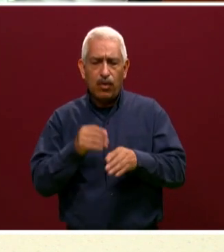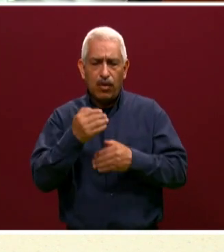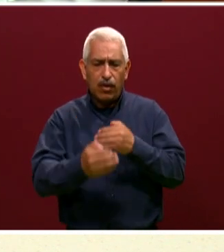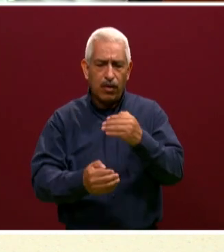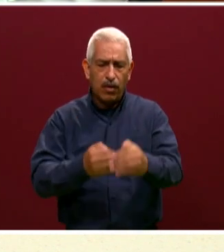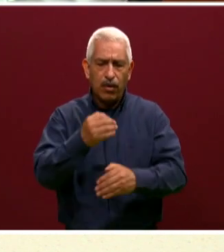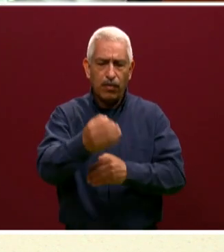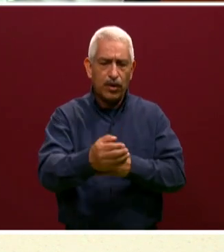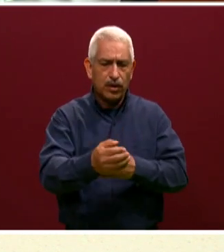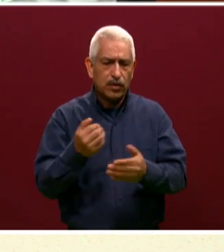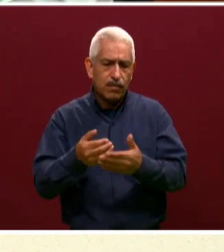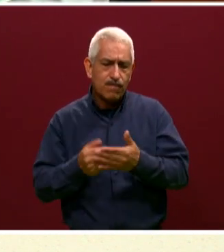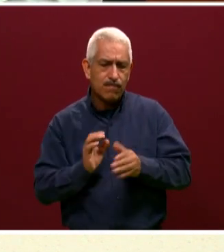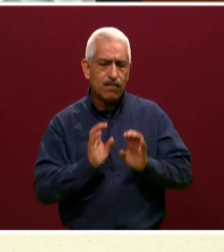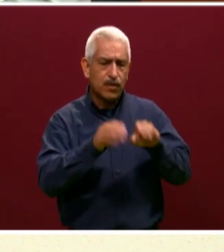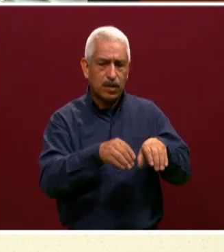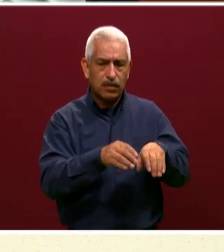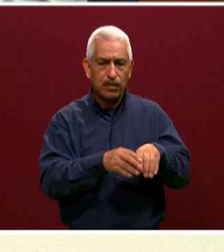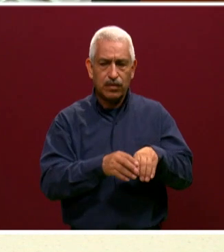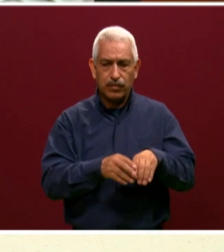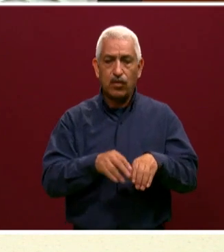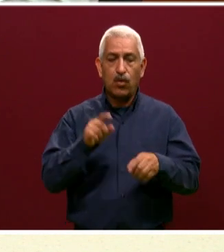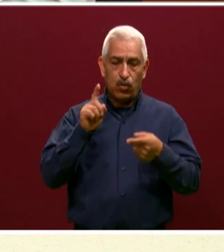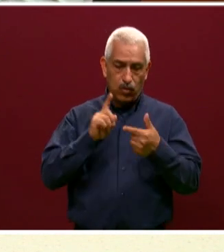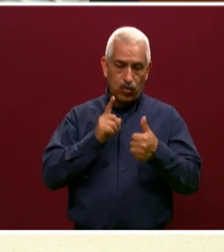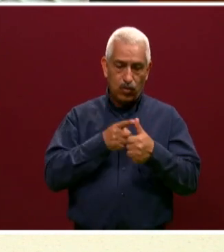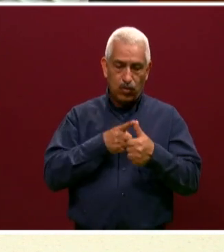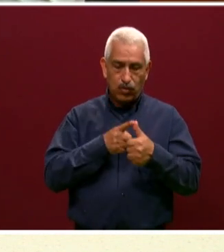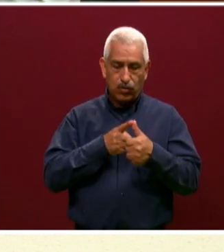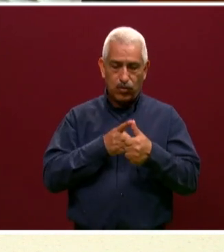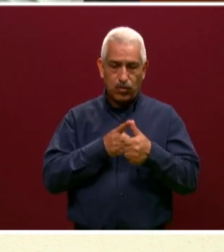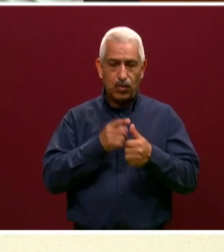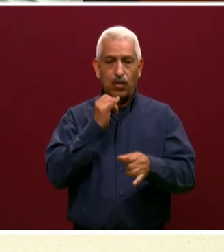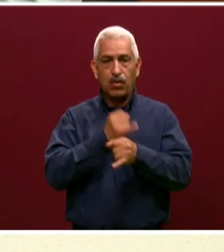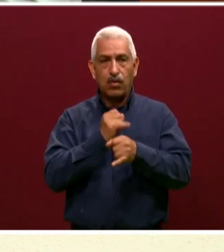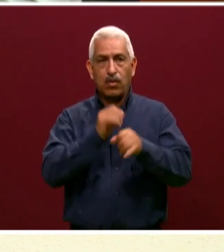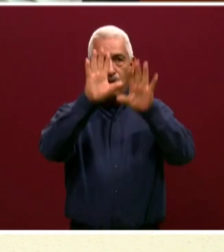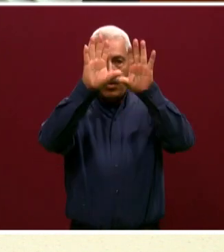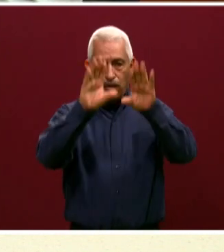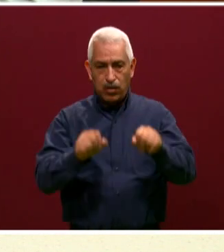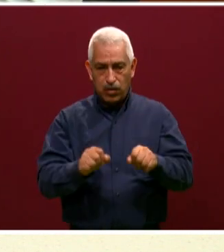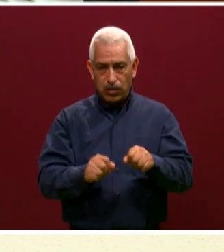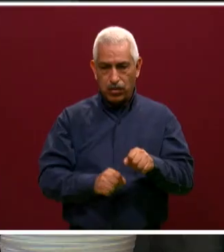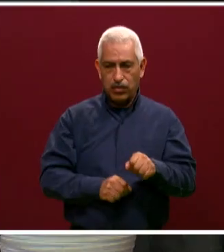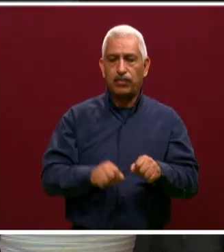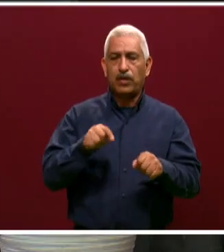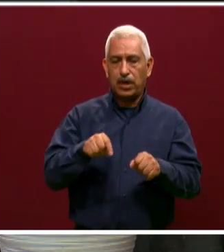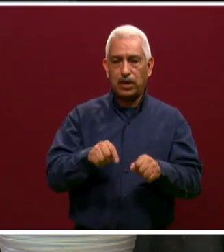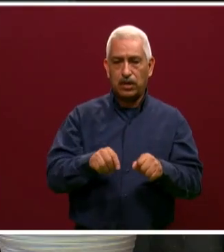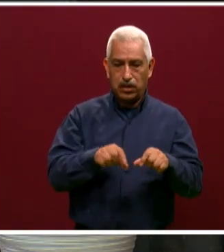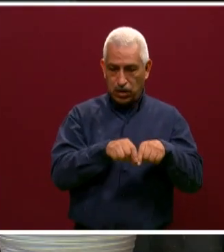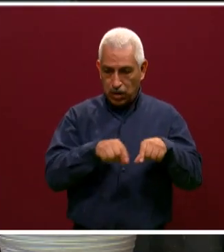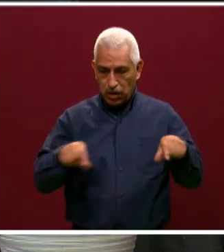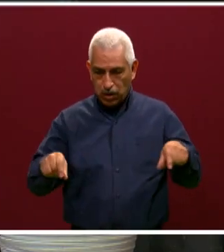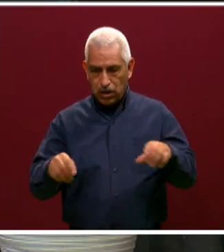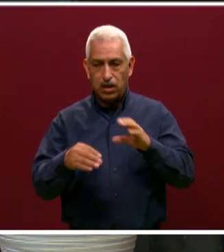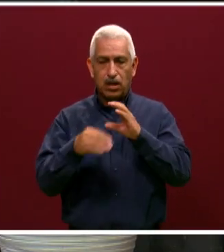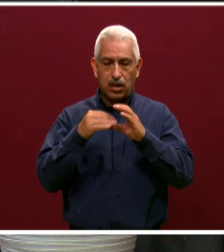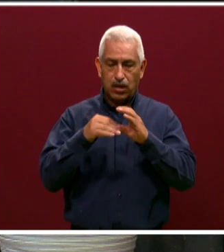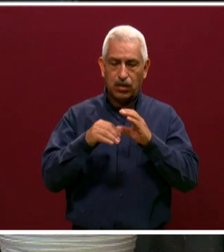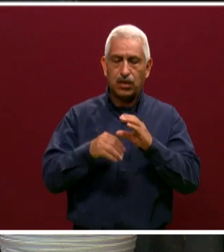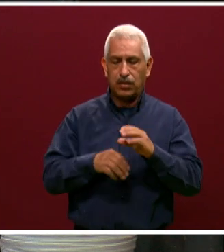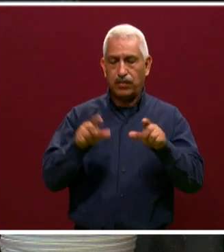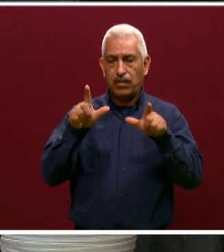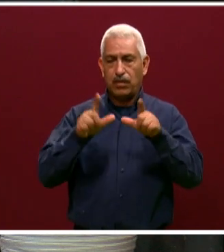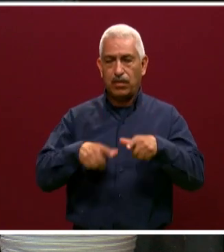proceso de preinscripción. Pues, visitar nuestra página, www.cobae.edu.mx, y ahí están las indicaciones.